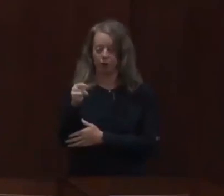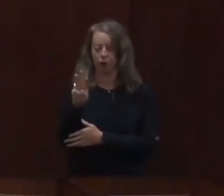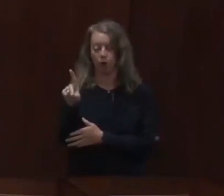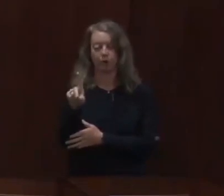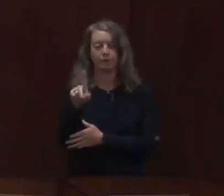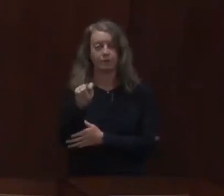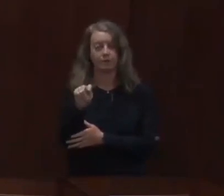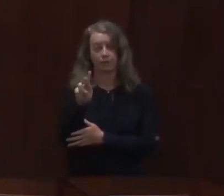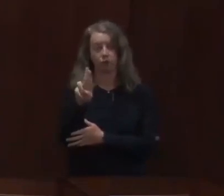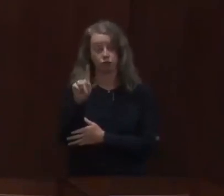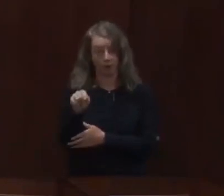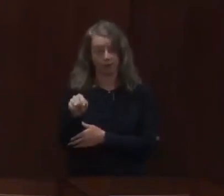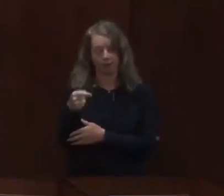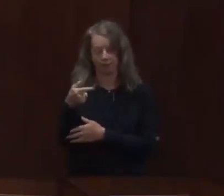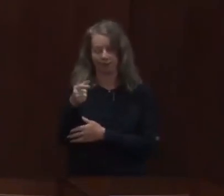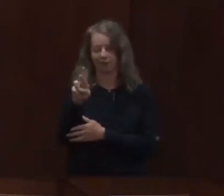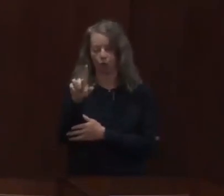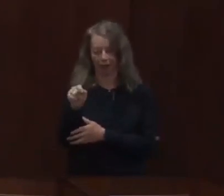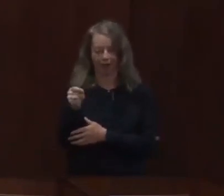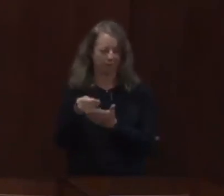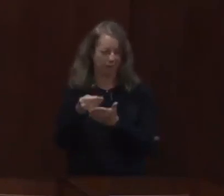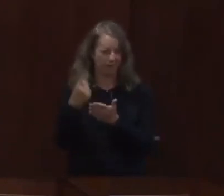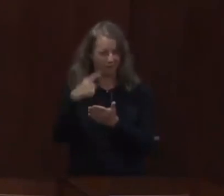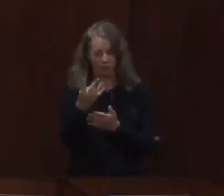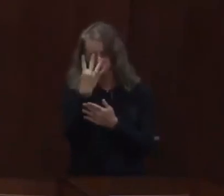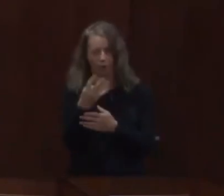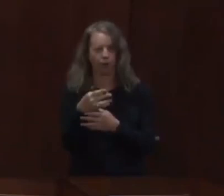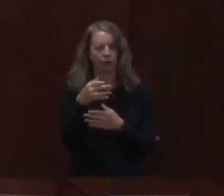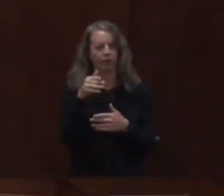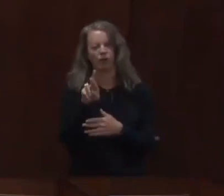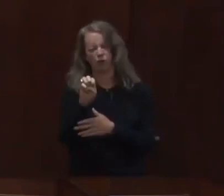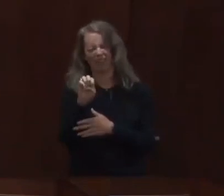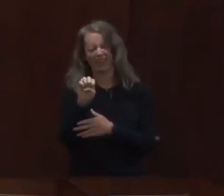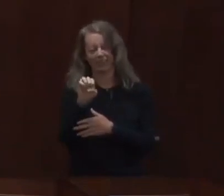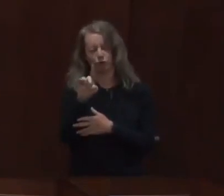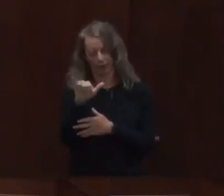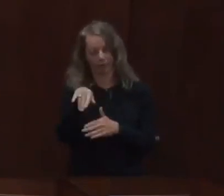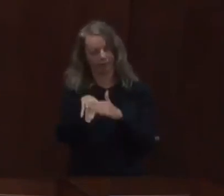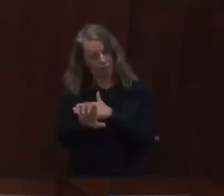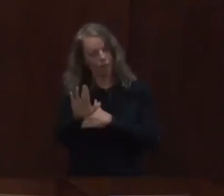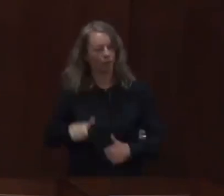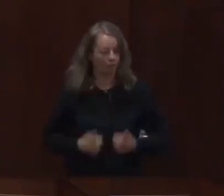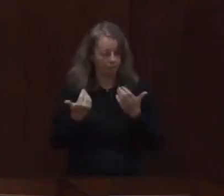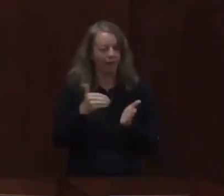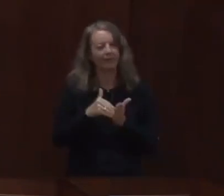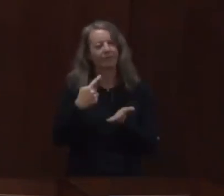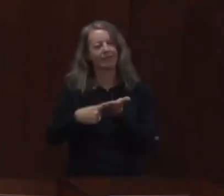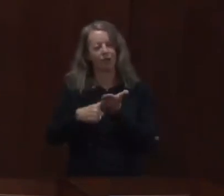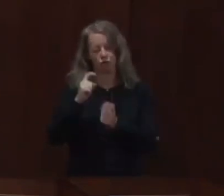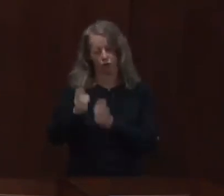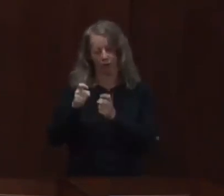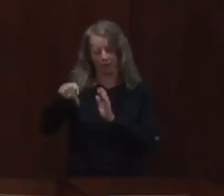entrada en las prisiones. También tendremos que añadir a nuestra agenda el tema de...